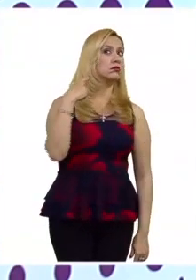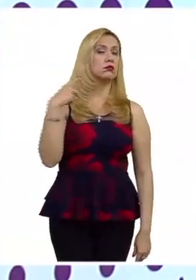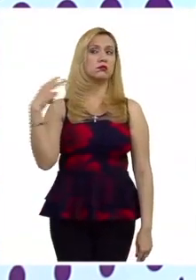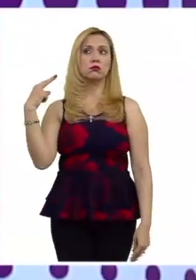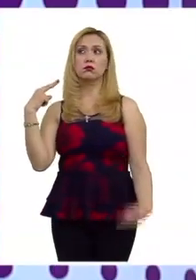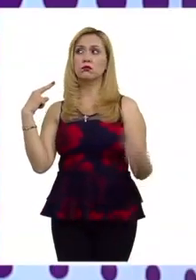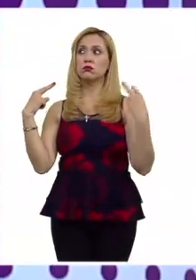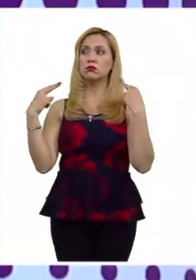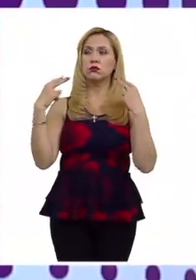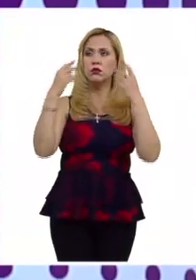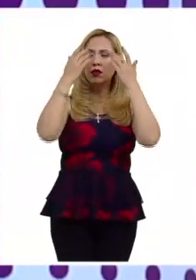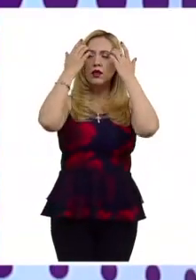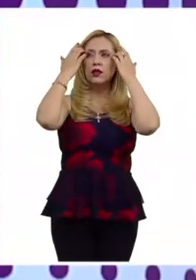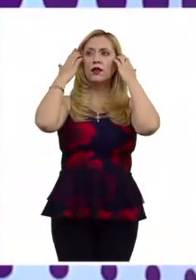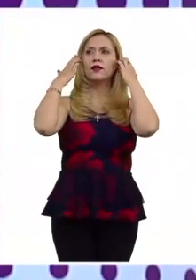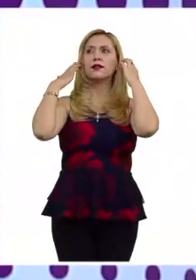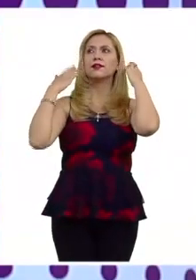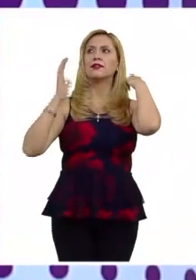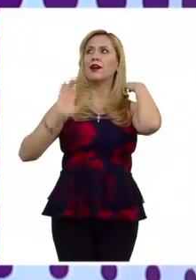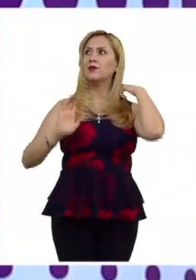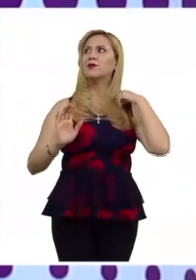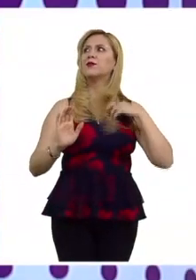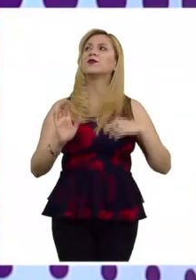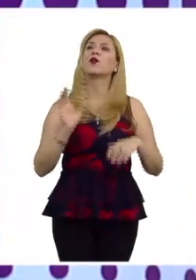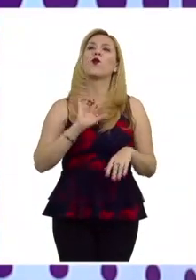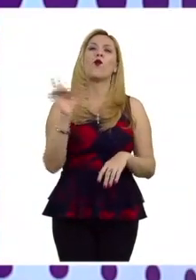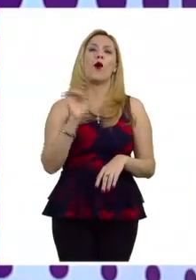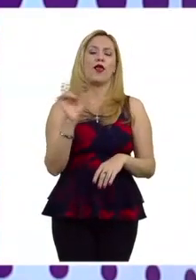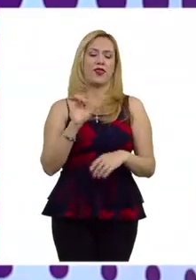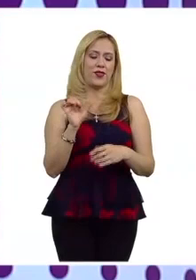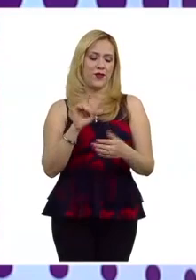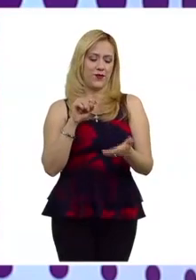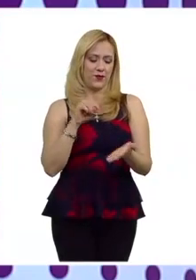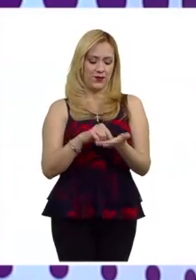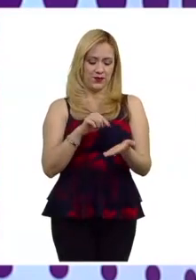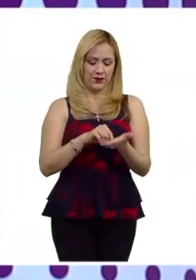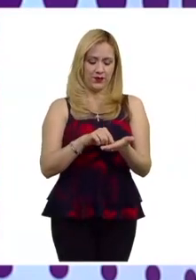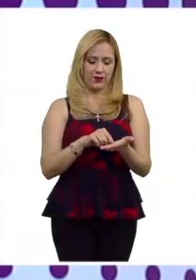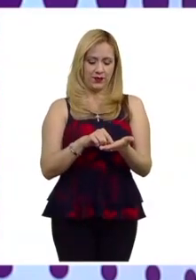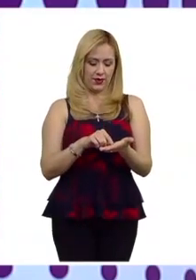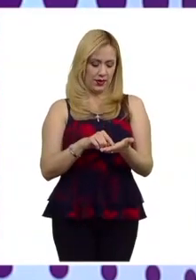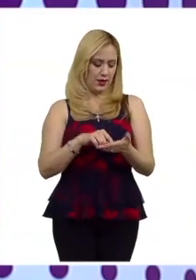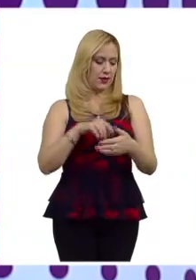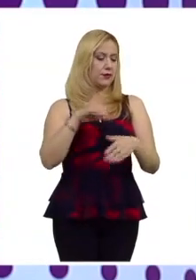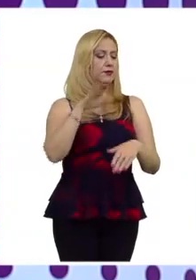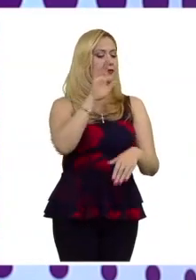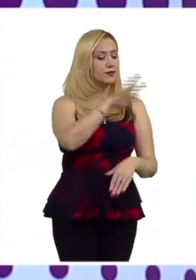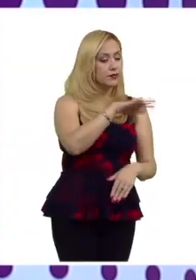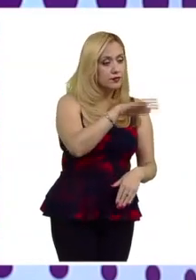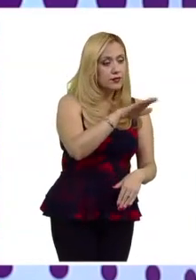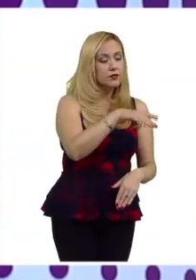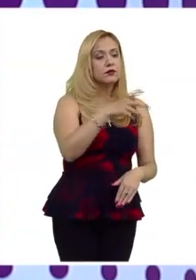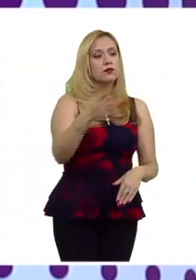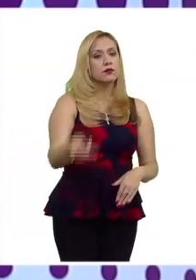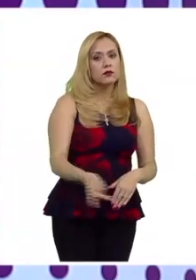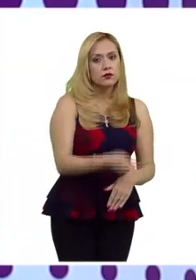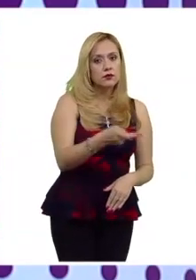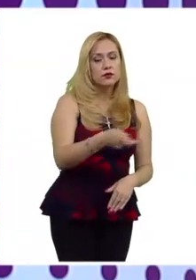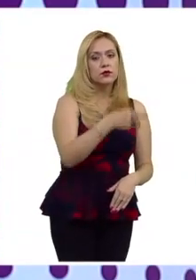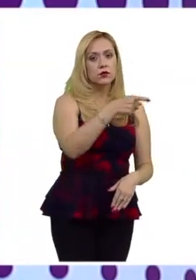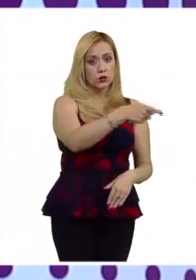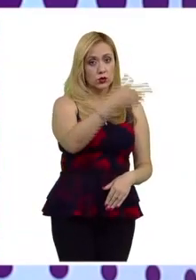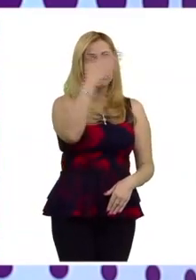bueno cuando de los hechos del caso se desprende que se le informó si él se le preguntó si él estaba